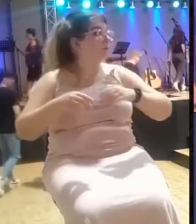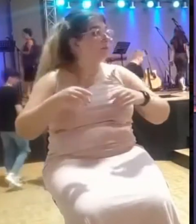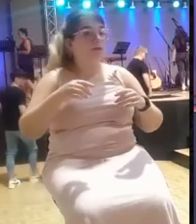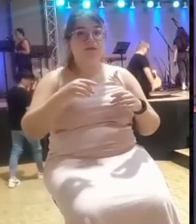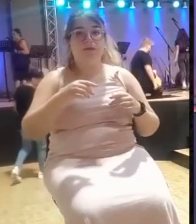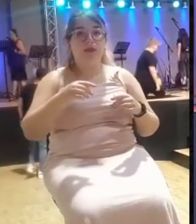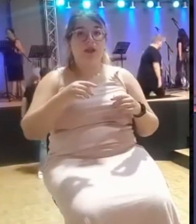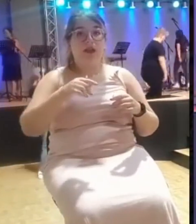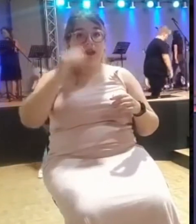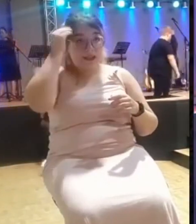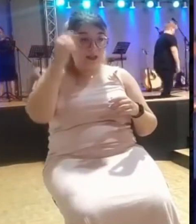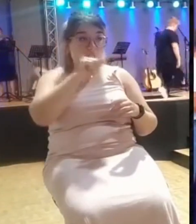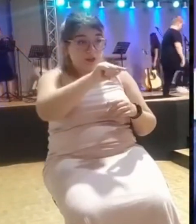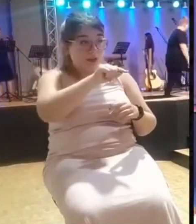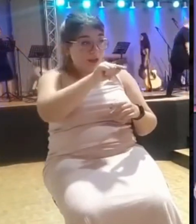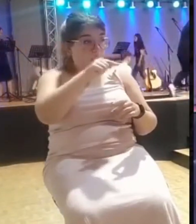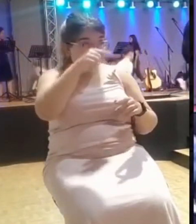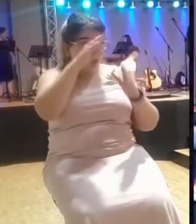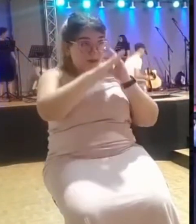que te quieren hacer daño, te quieren matar.